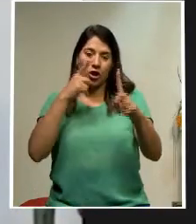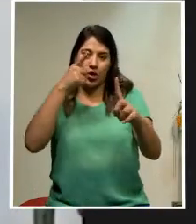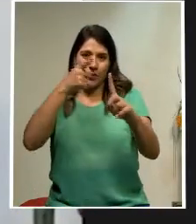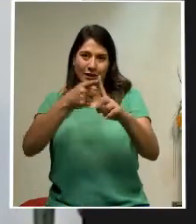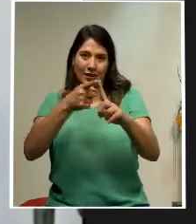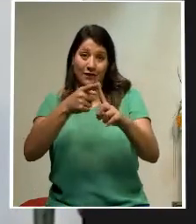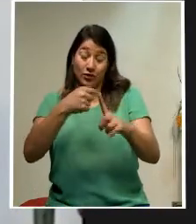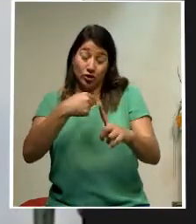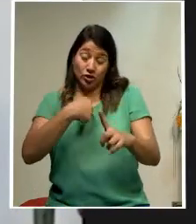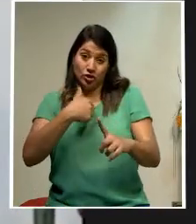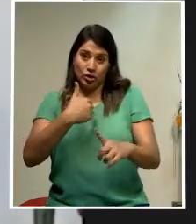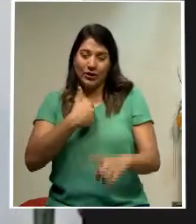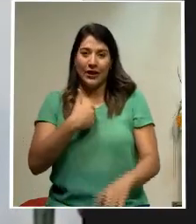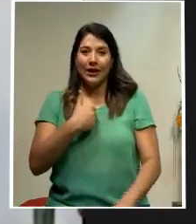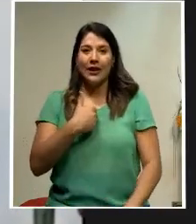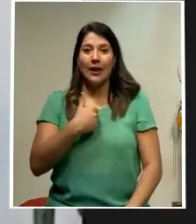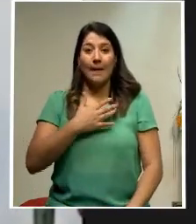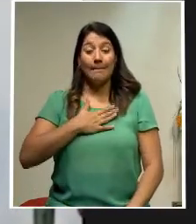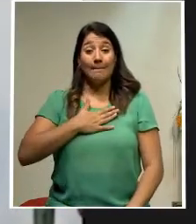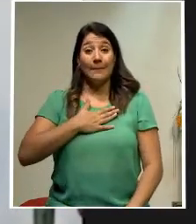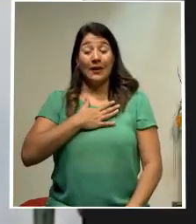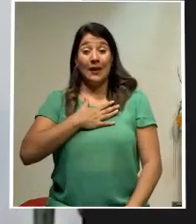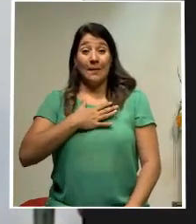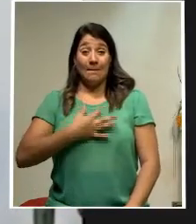tenía yo, tal vez, mi medalla ha sido tal vez...